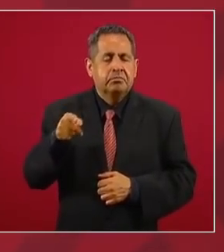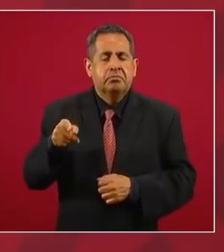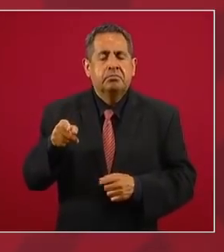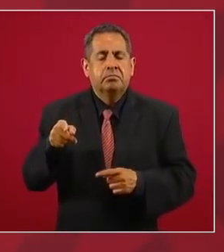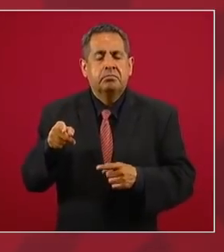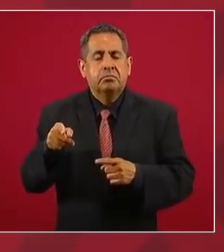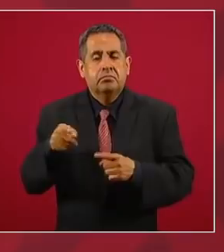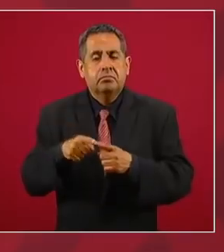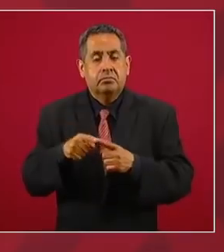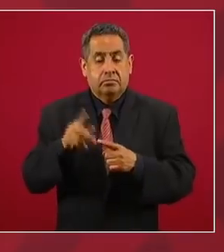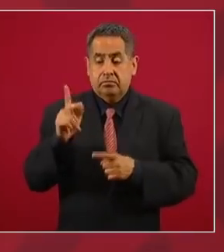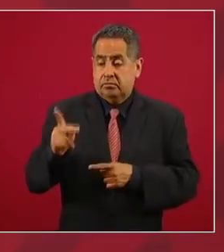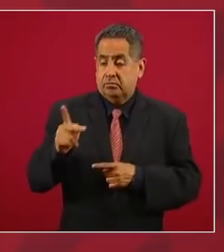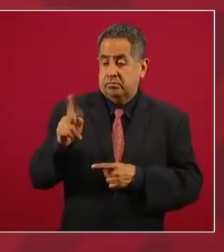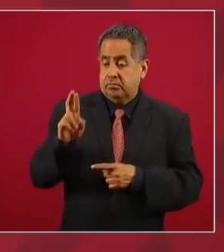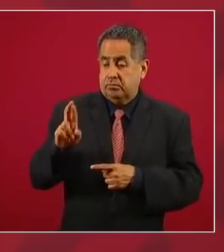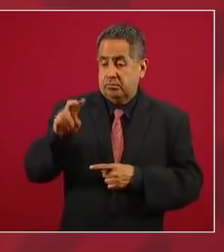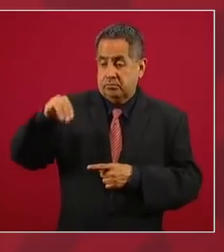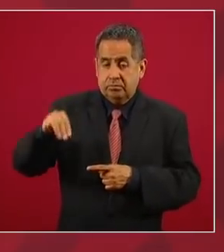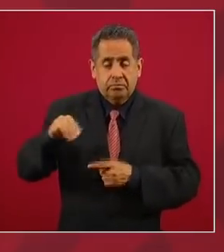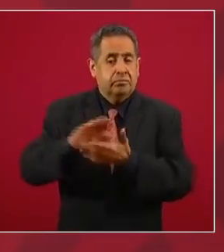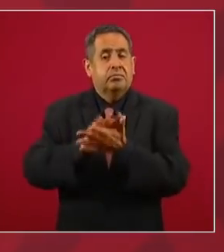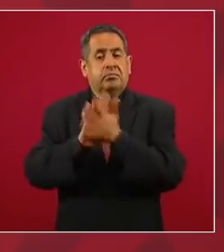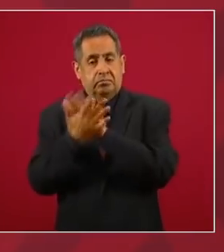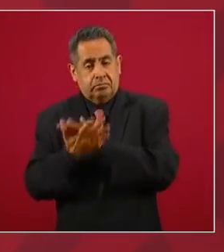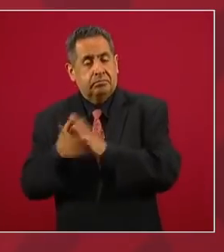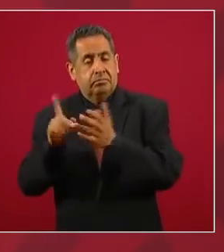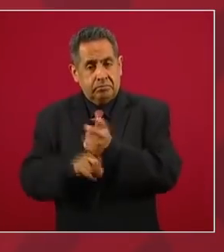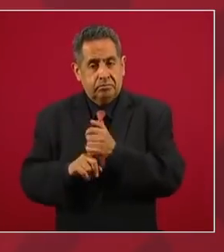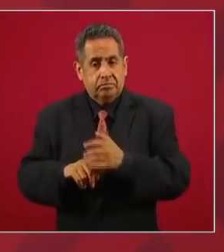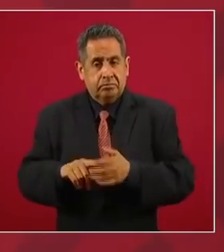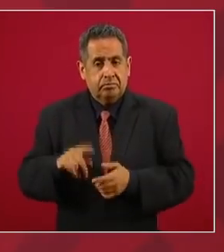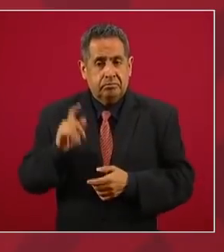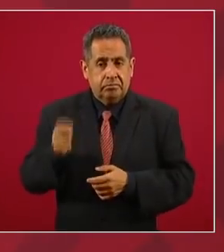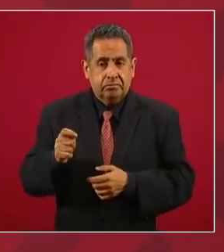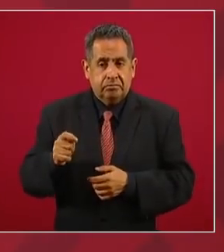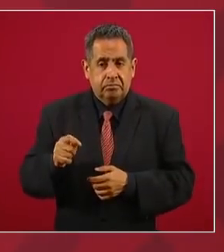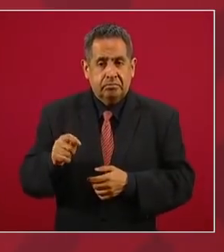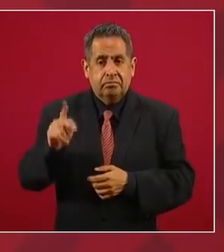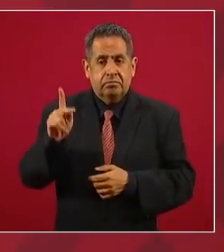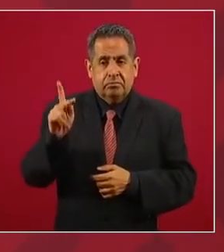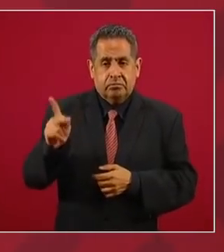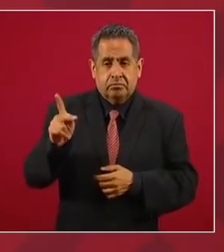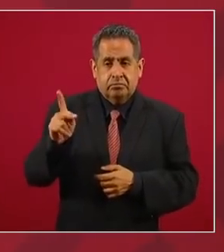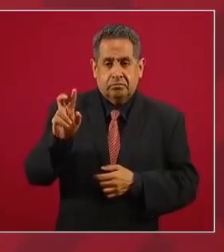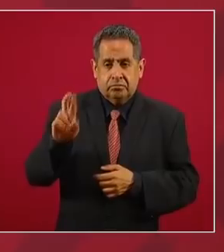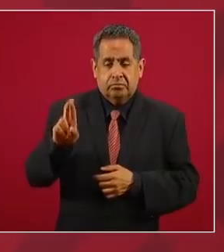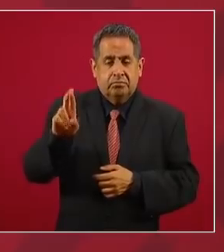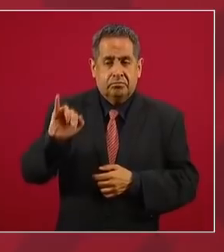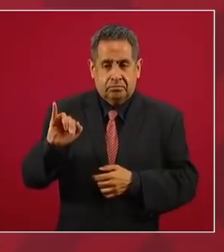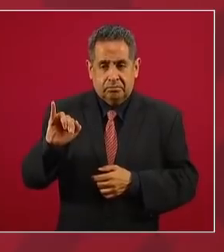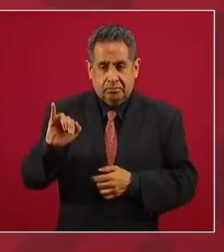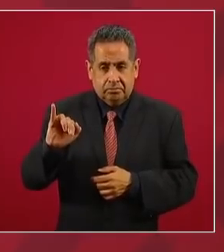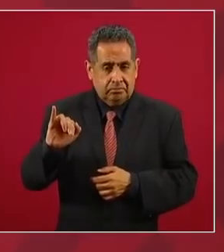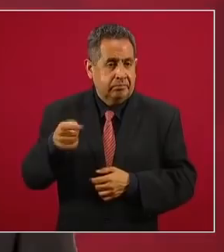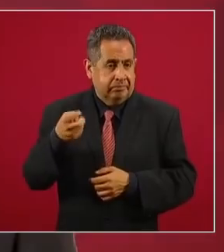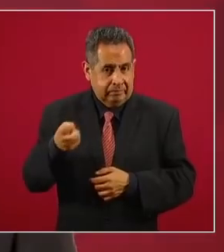el Partido de la Revolución Mexicana cambia de nombre a Partido Revolucionario Institucional,